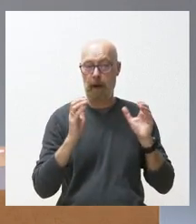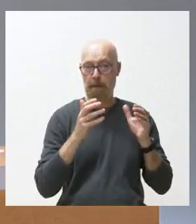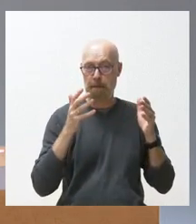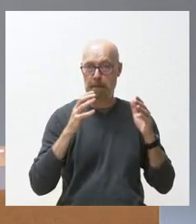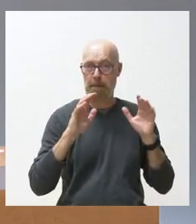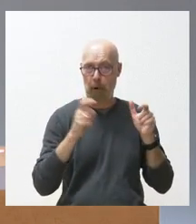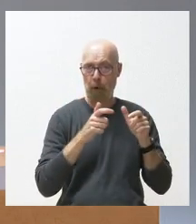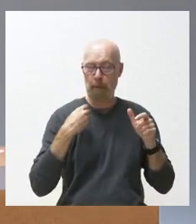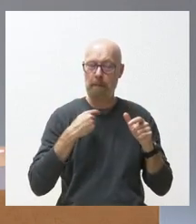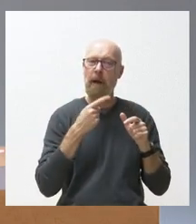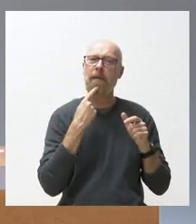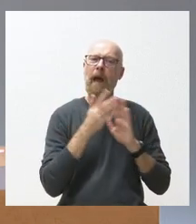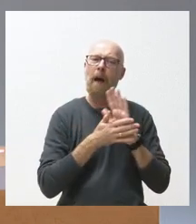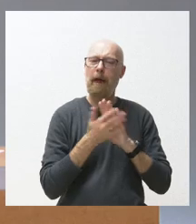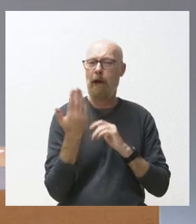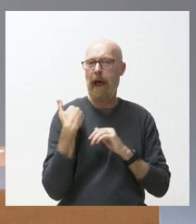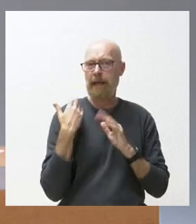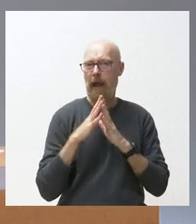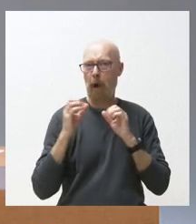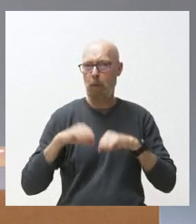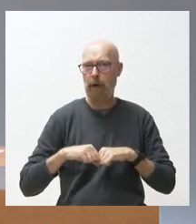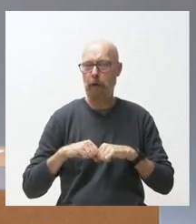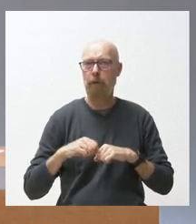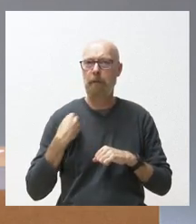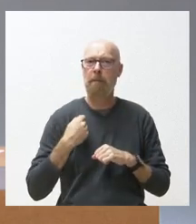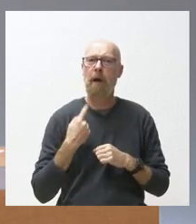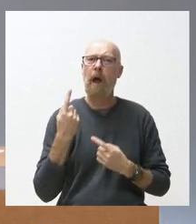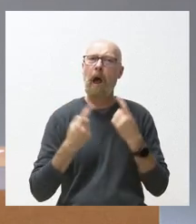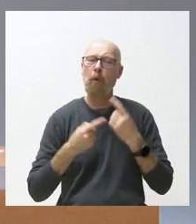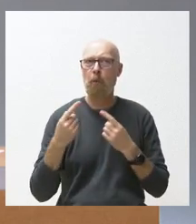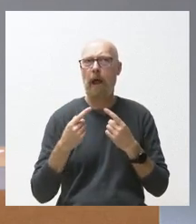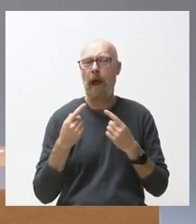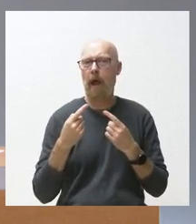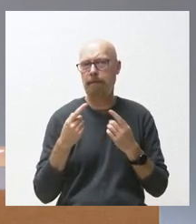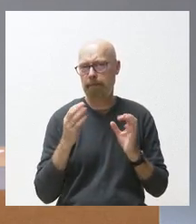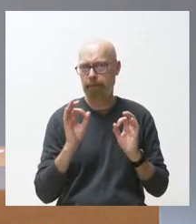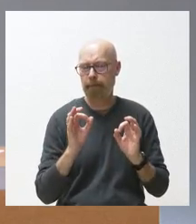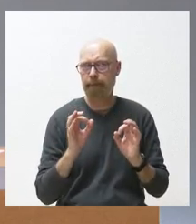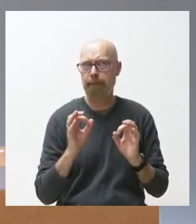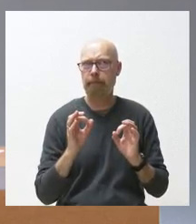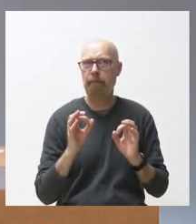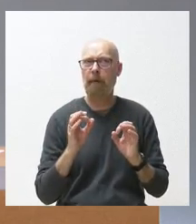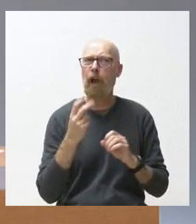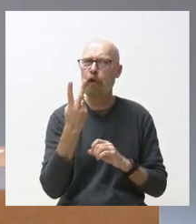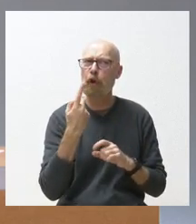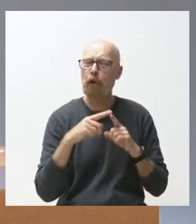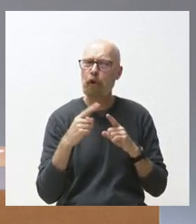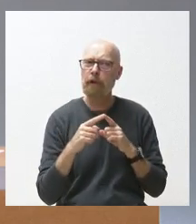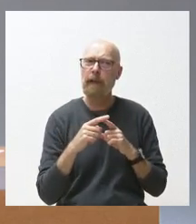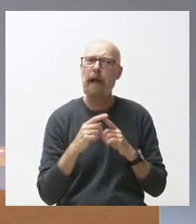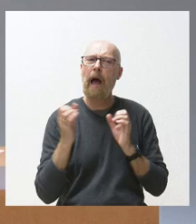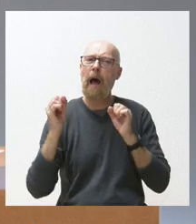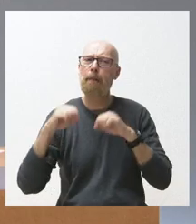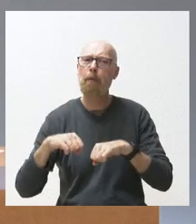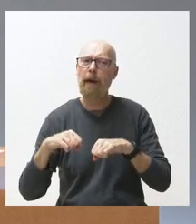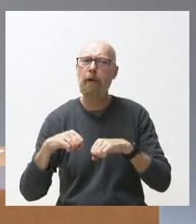acuerdos que se produjeron ayer en PNL y en alguna moción dos de ellas se aprobaron con el voto contrario del